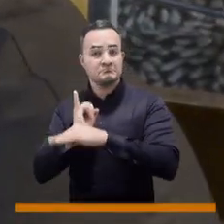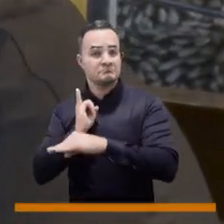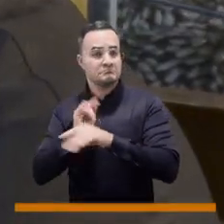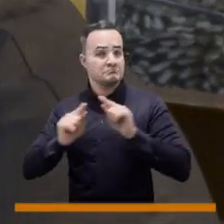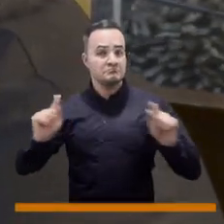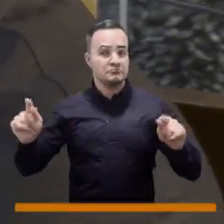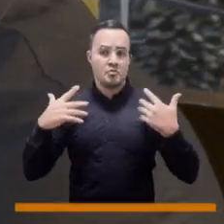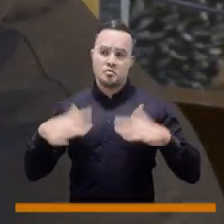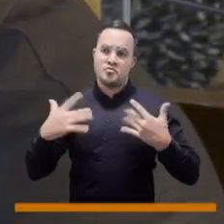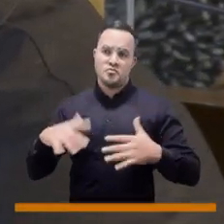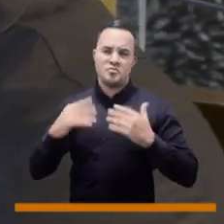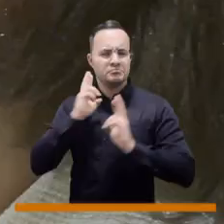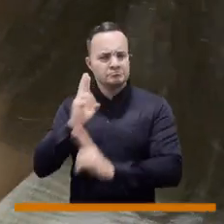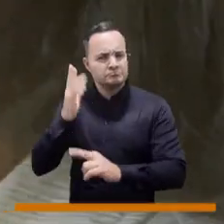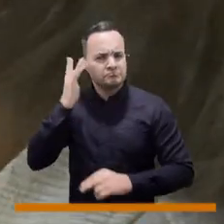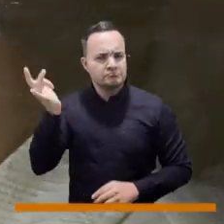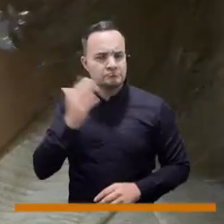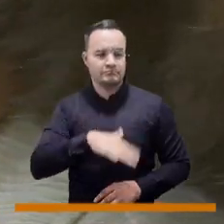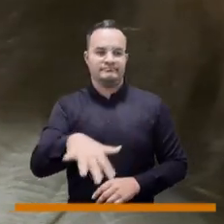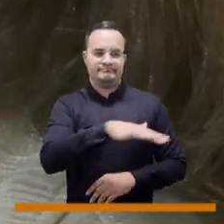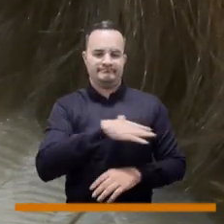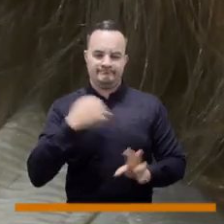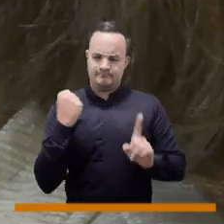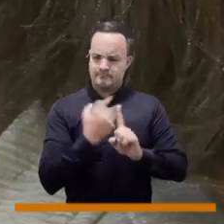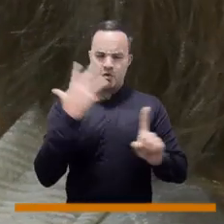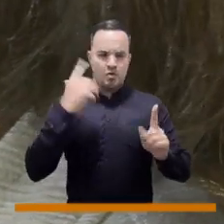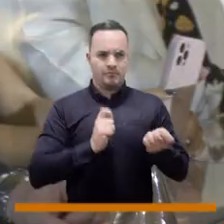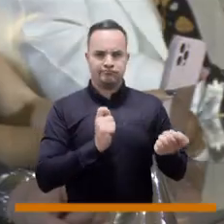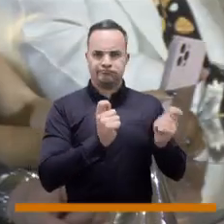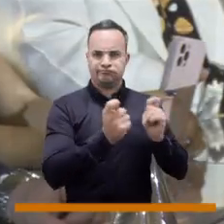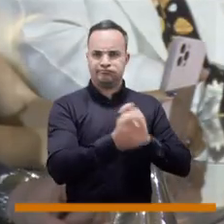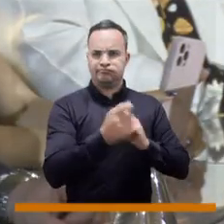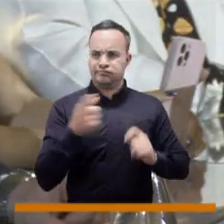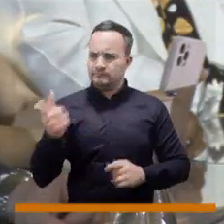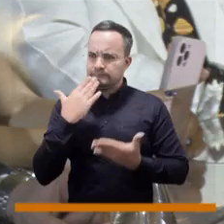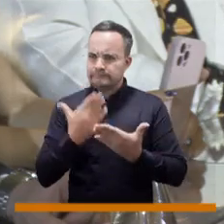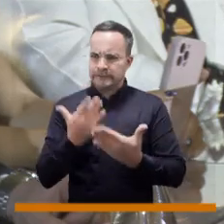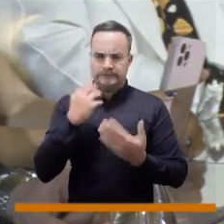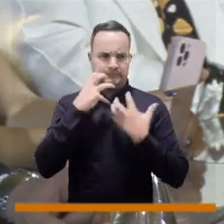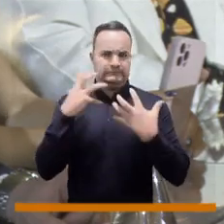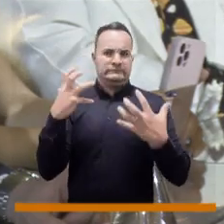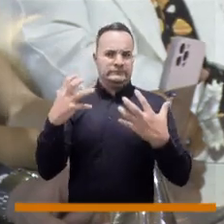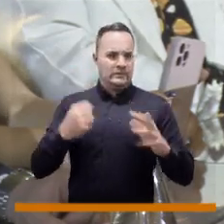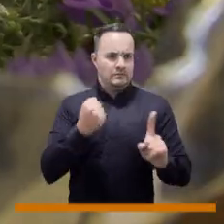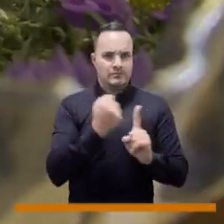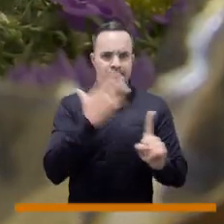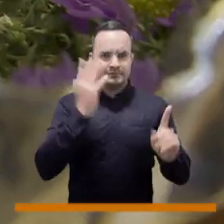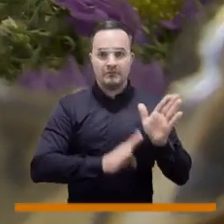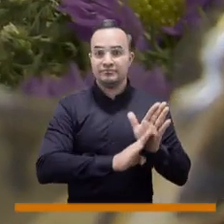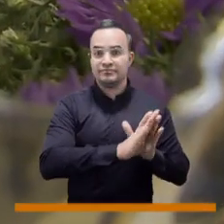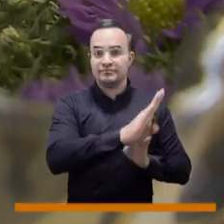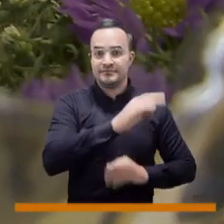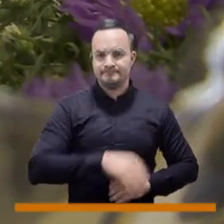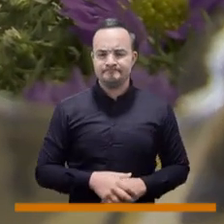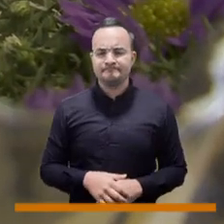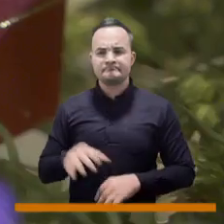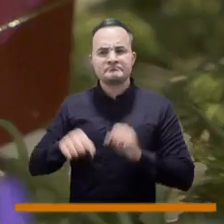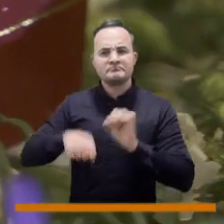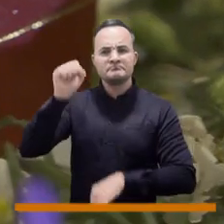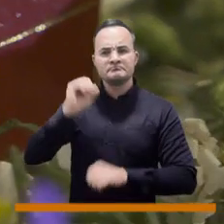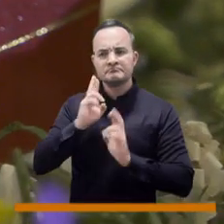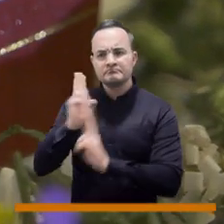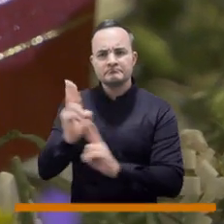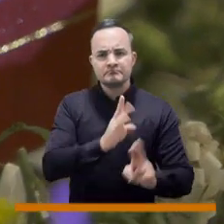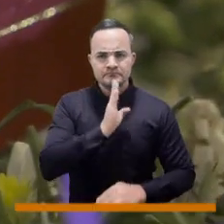sus acciones aportan significativamente a la transformación y desarrollo de la ciudad. Los ganadores